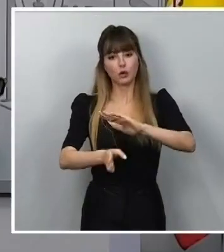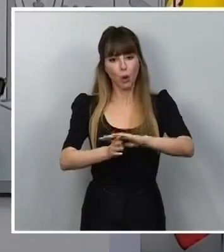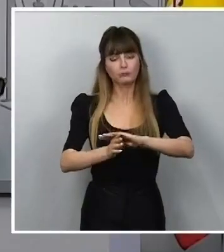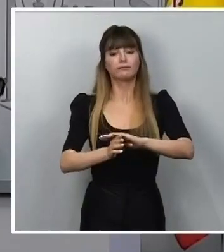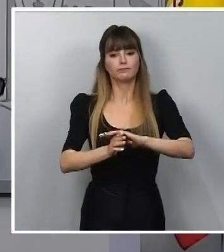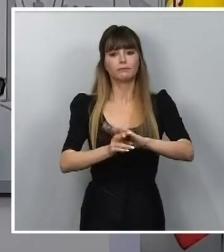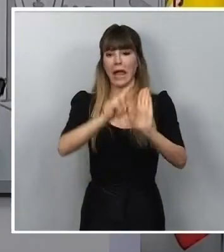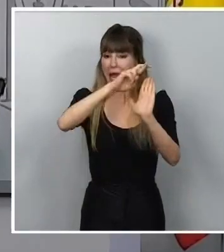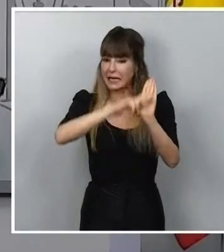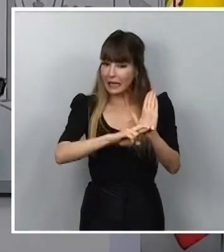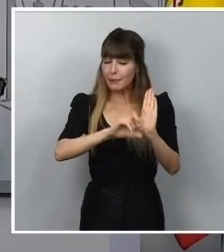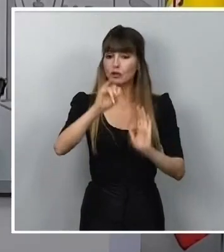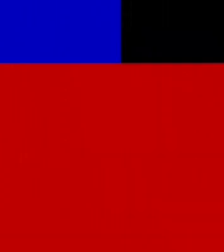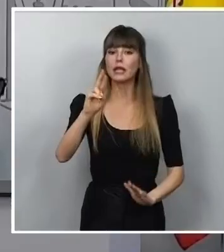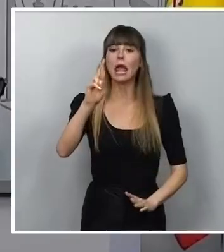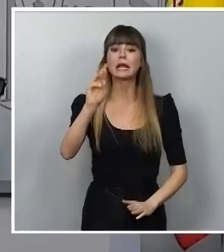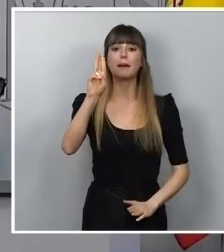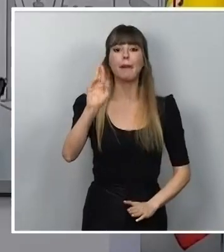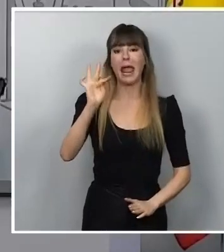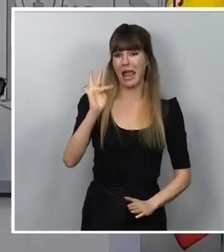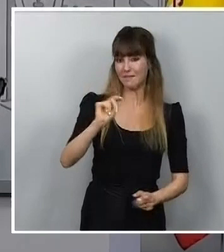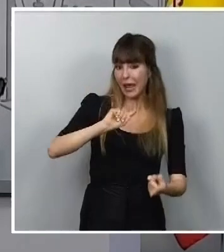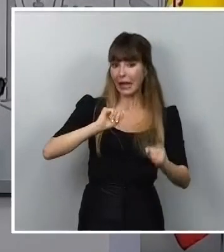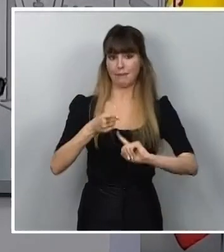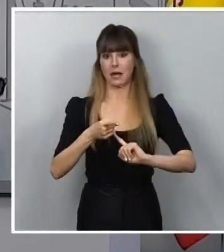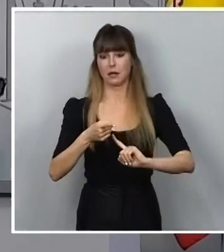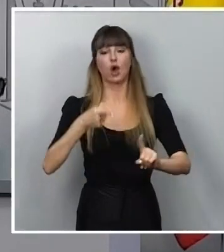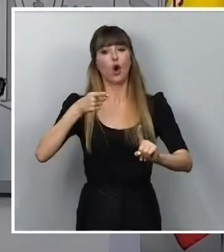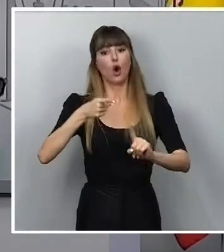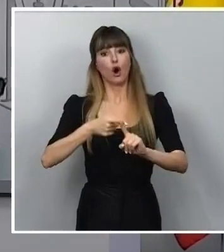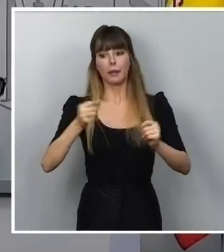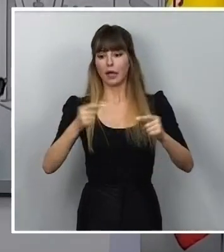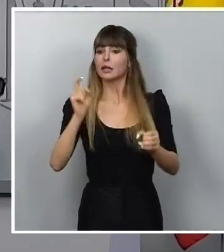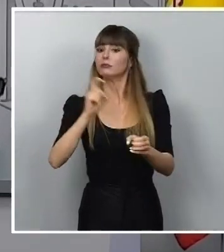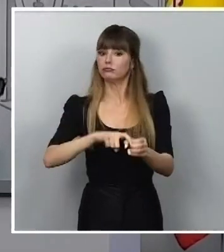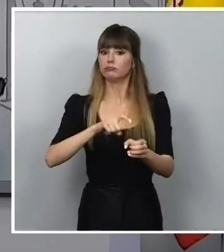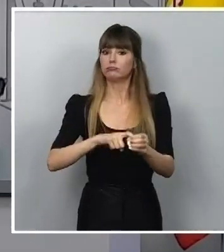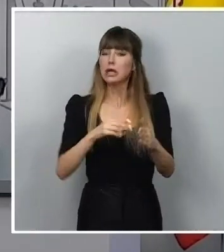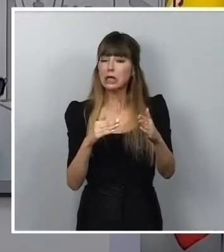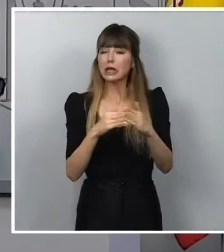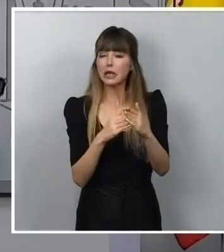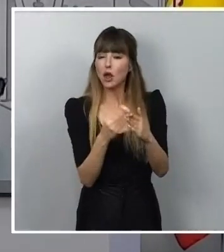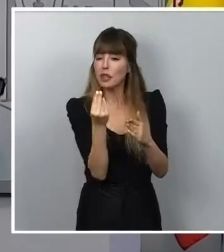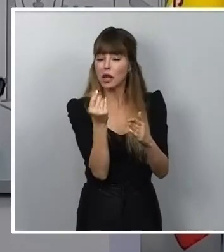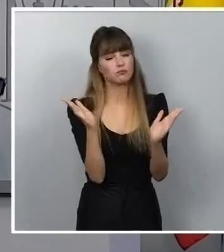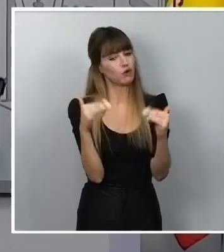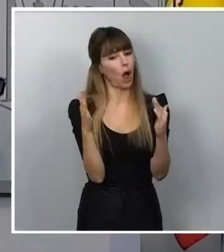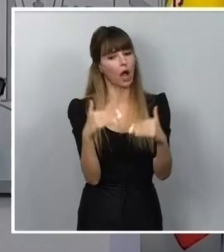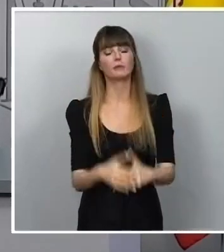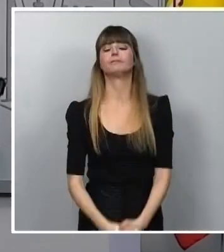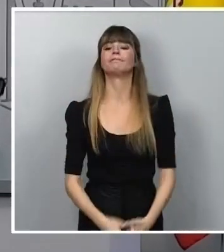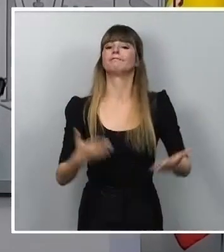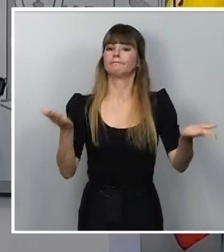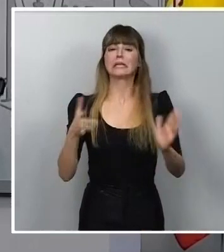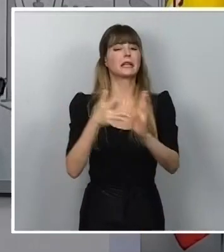Modificando el reglamento del IRPF para que estos contribuyentes no soporten retención en el impuesto. Es